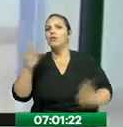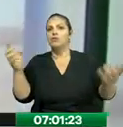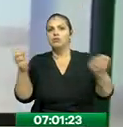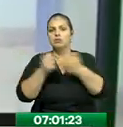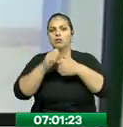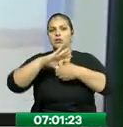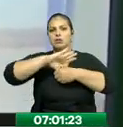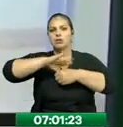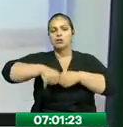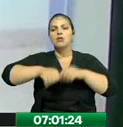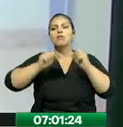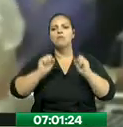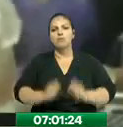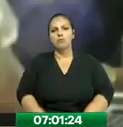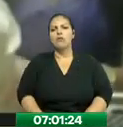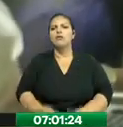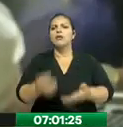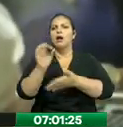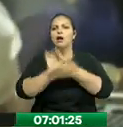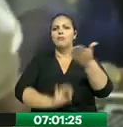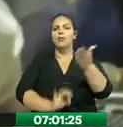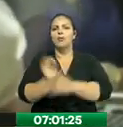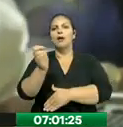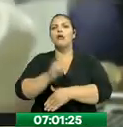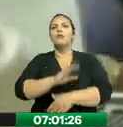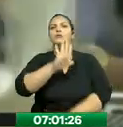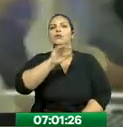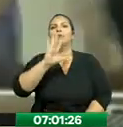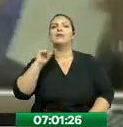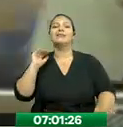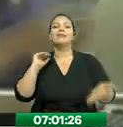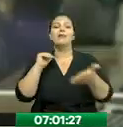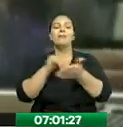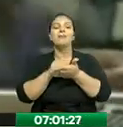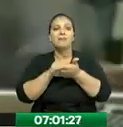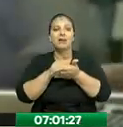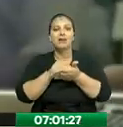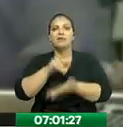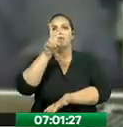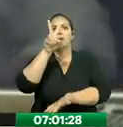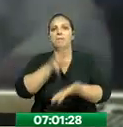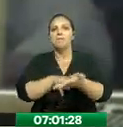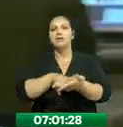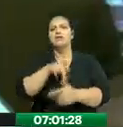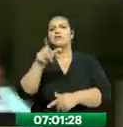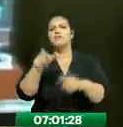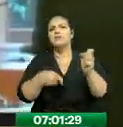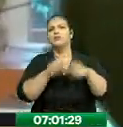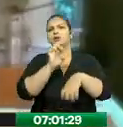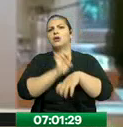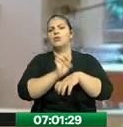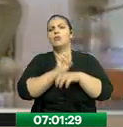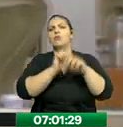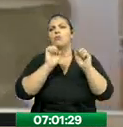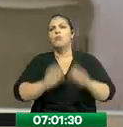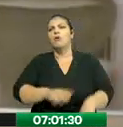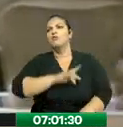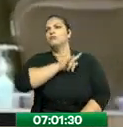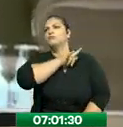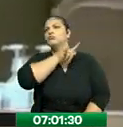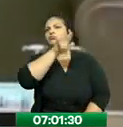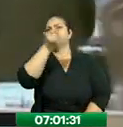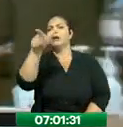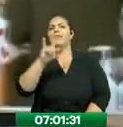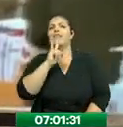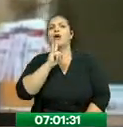mil visas de residencia permanente a extranjeros de países elegibles. La Embajada de Estados Unidos en Ecuador también